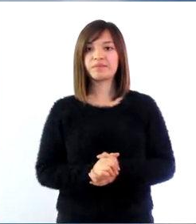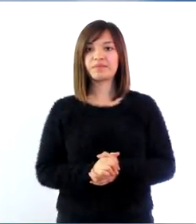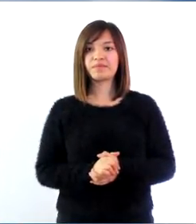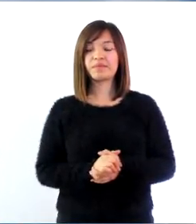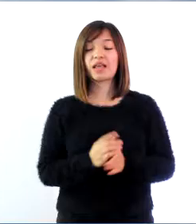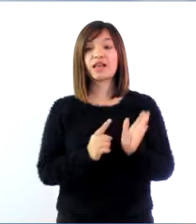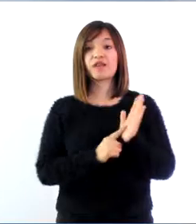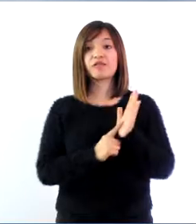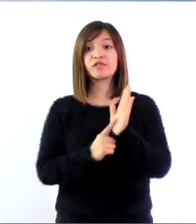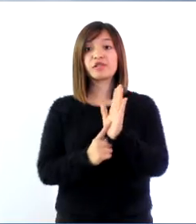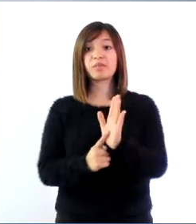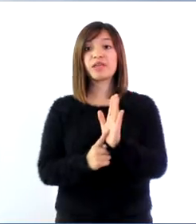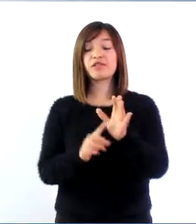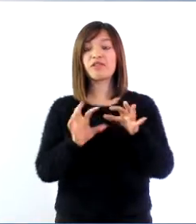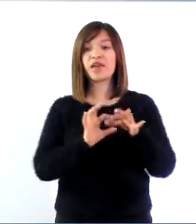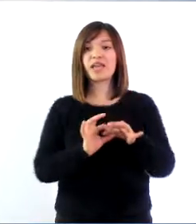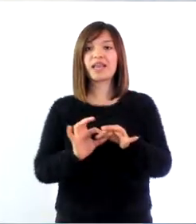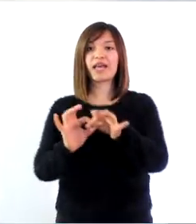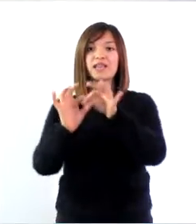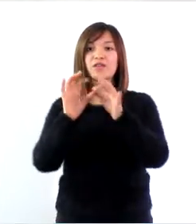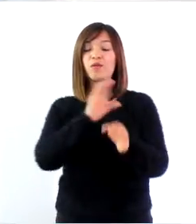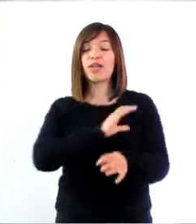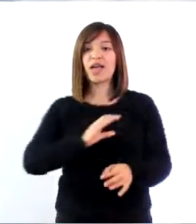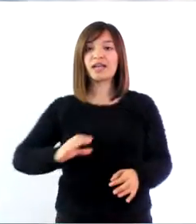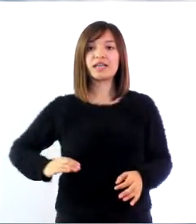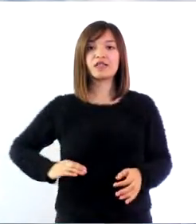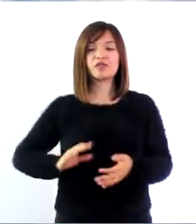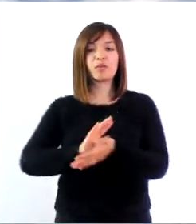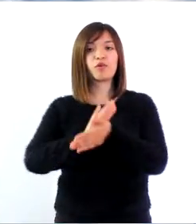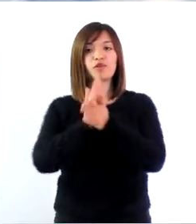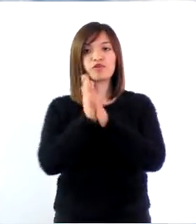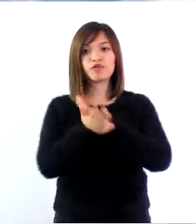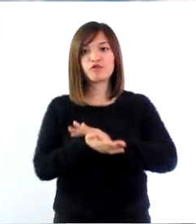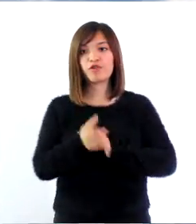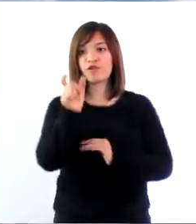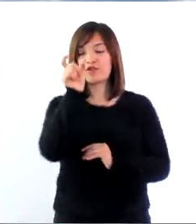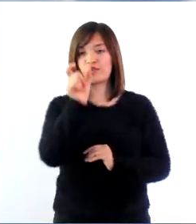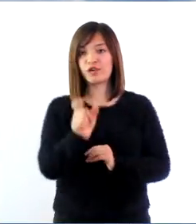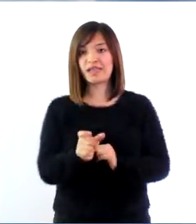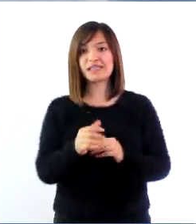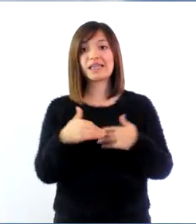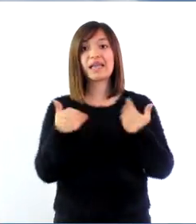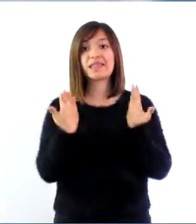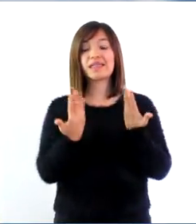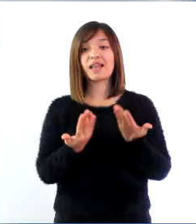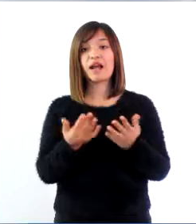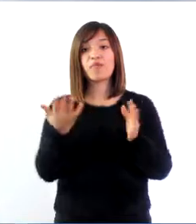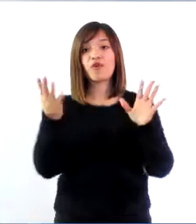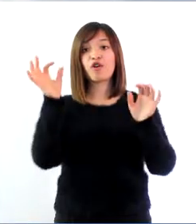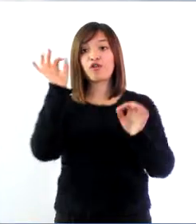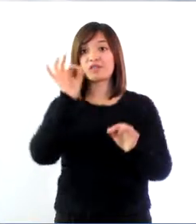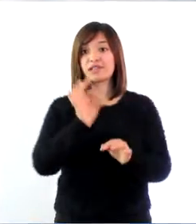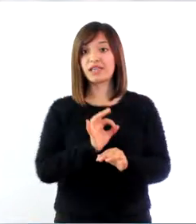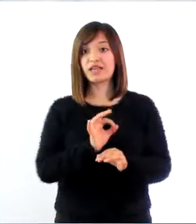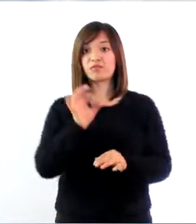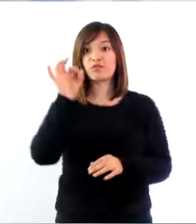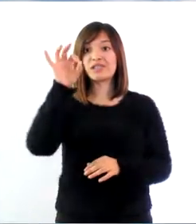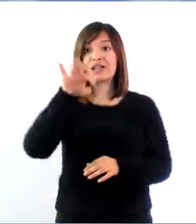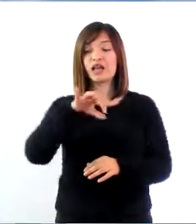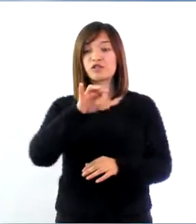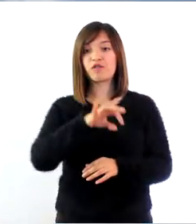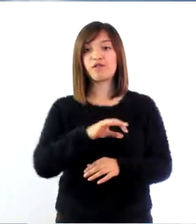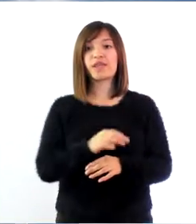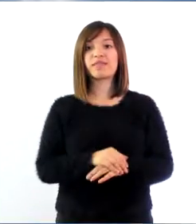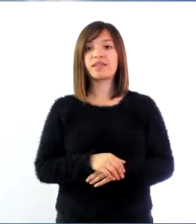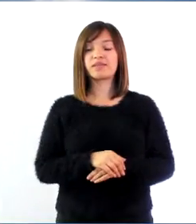En reconocimiento y gratitud a Cristo por todo lo que es, entregamos los diezmos y ofrendas como parte de